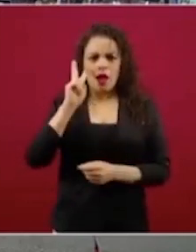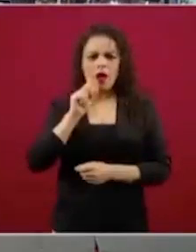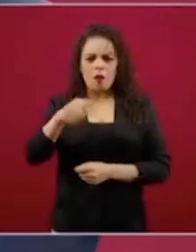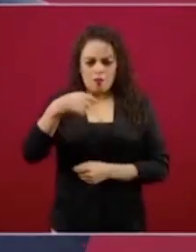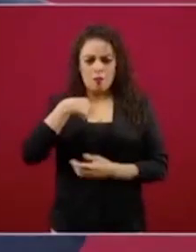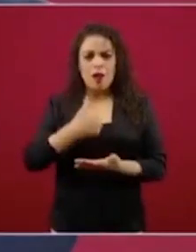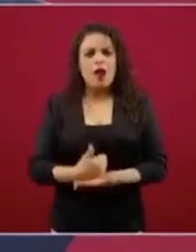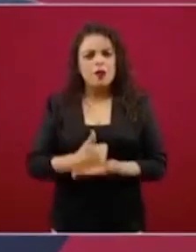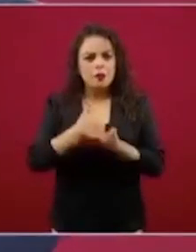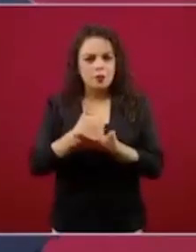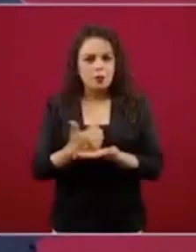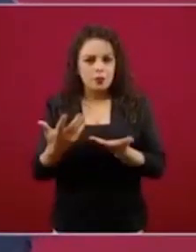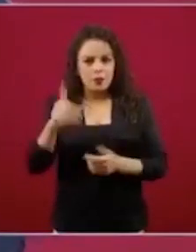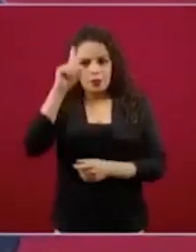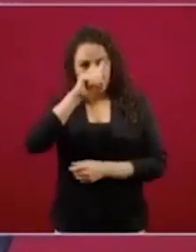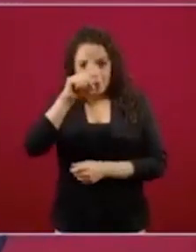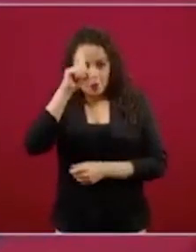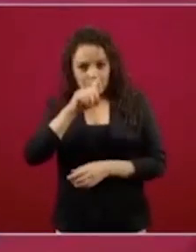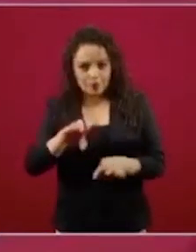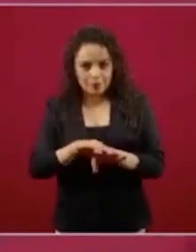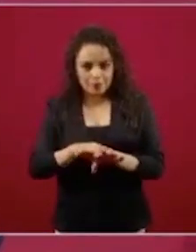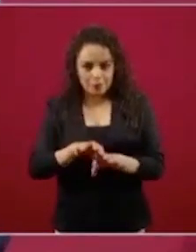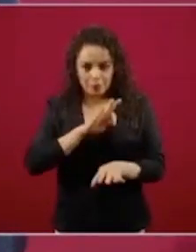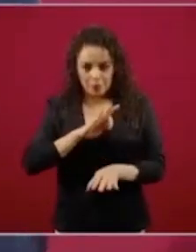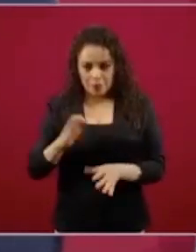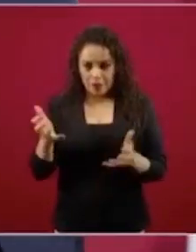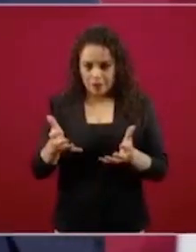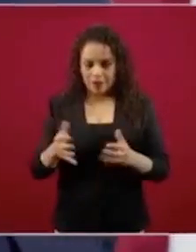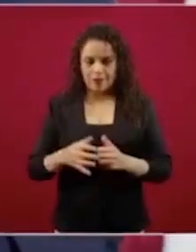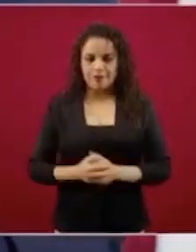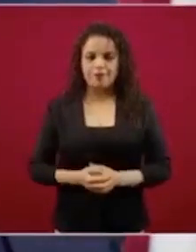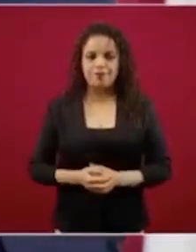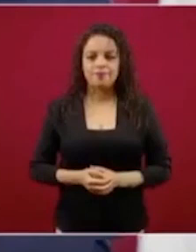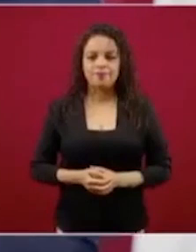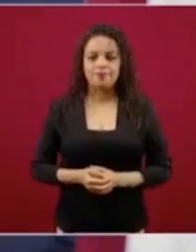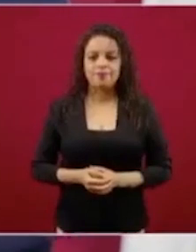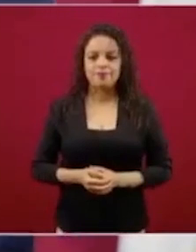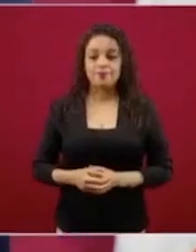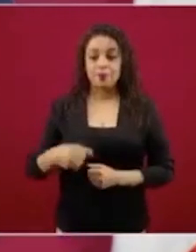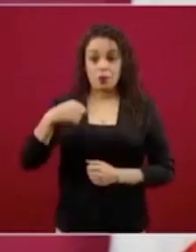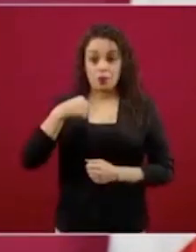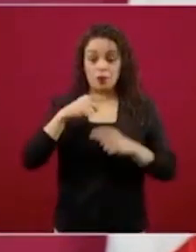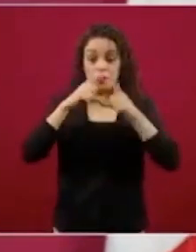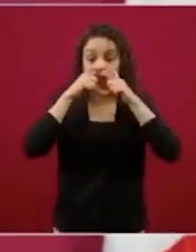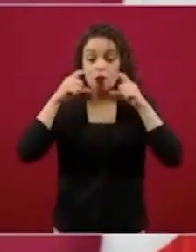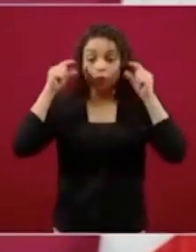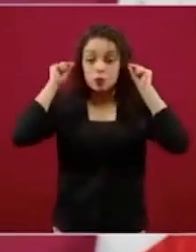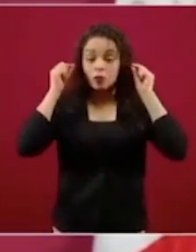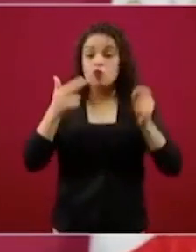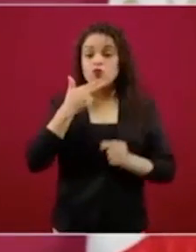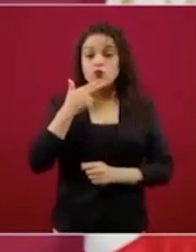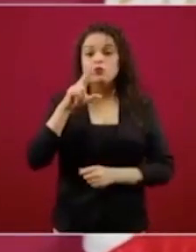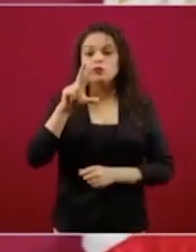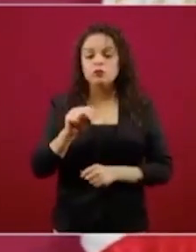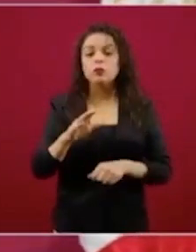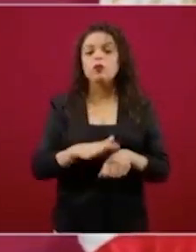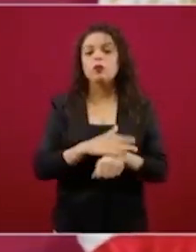cubrebocas porque no me lo recomienda